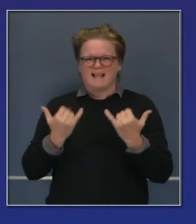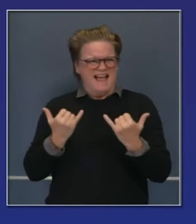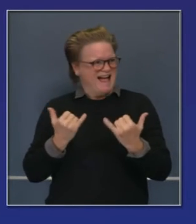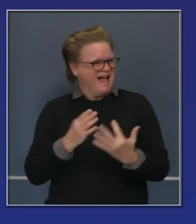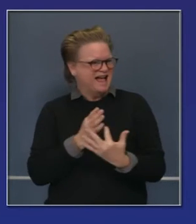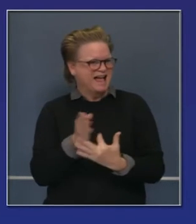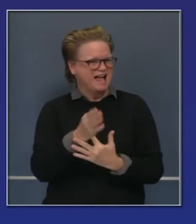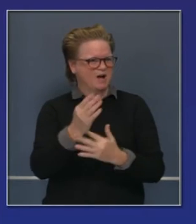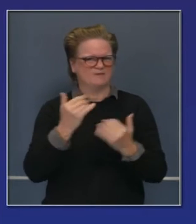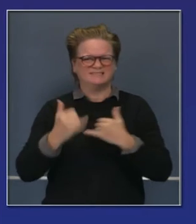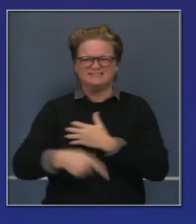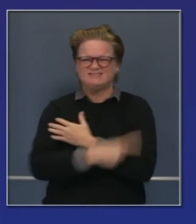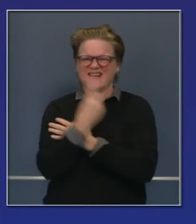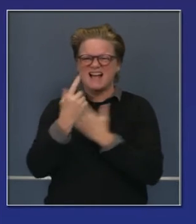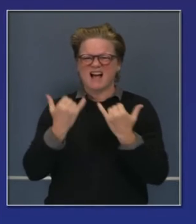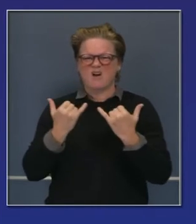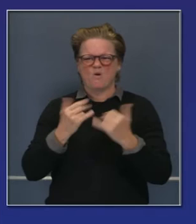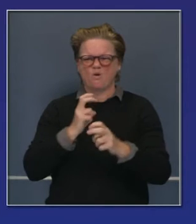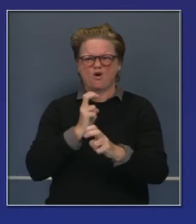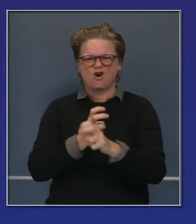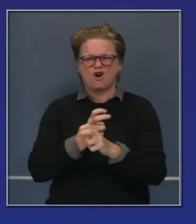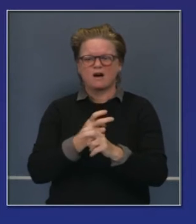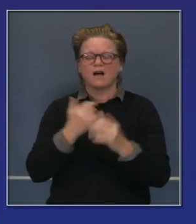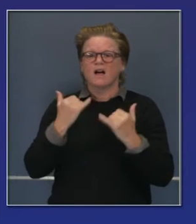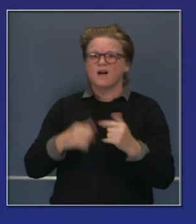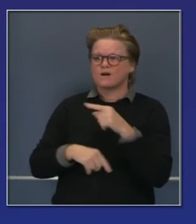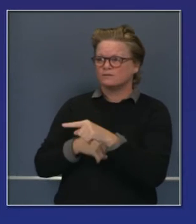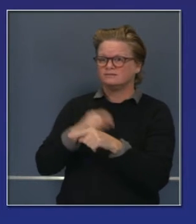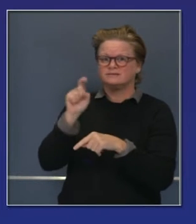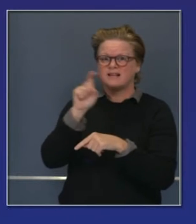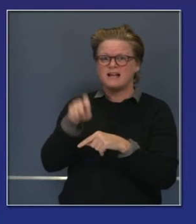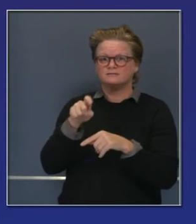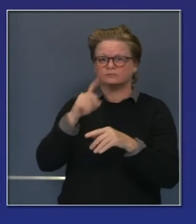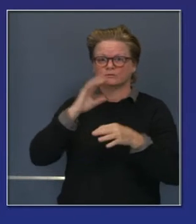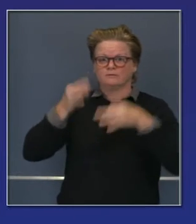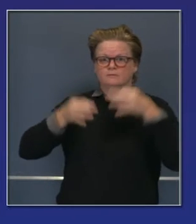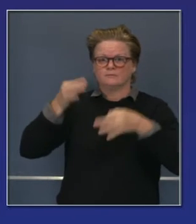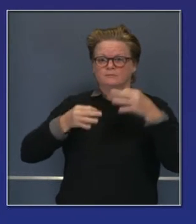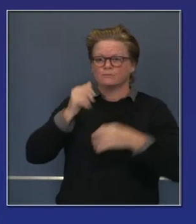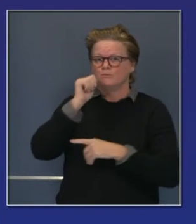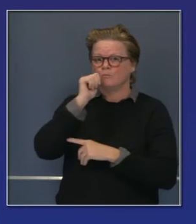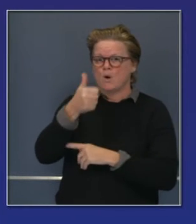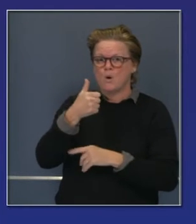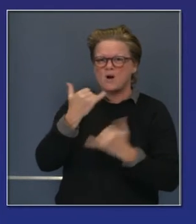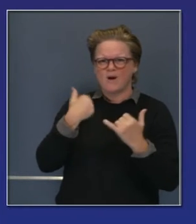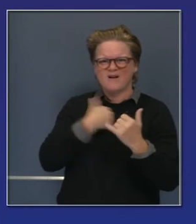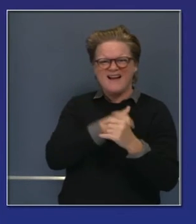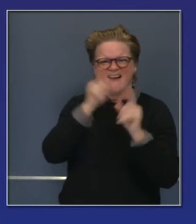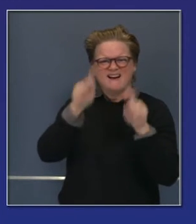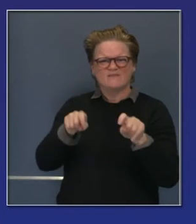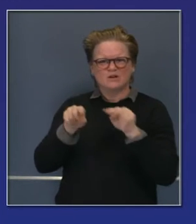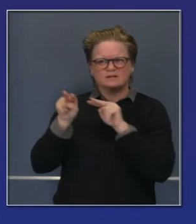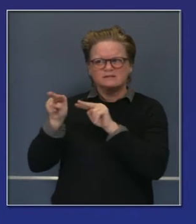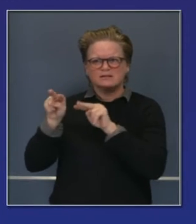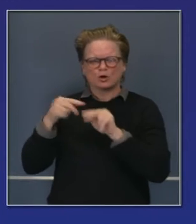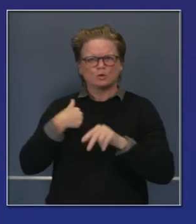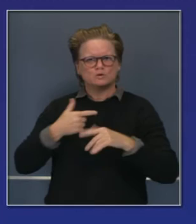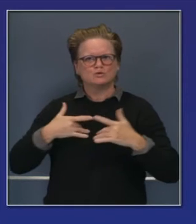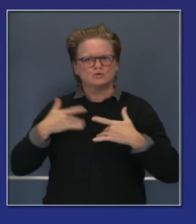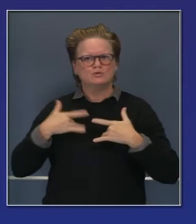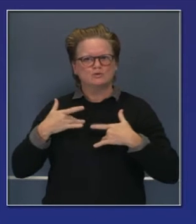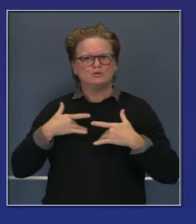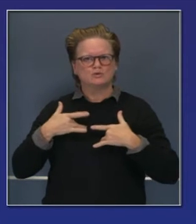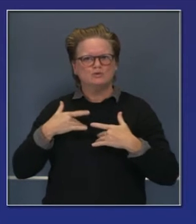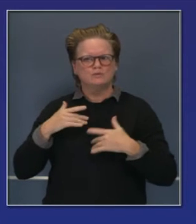Estamos, son cifras muy importantes para cada uno de ustedes que está observando. Y quiero recordarles que hay muchísimas otras cosas que